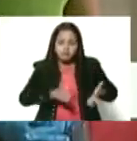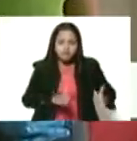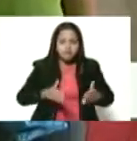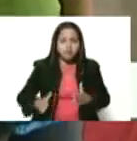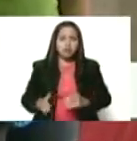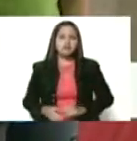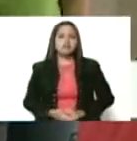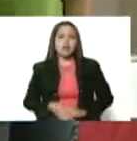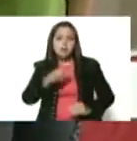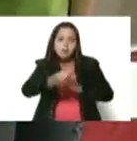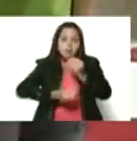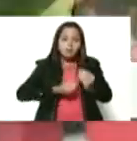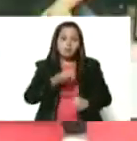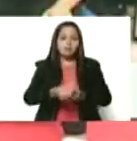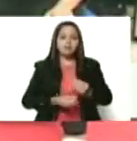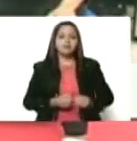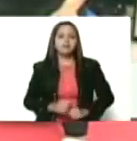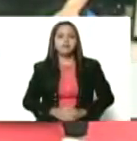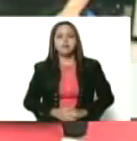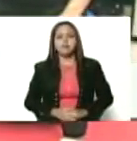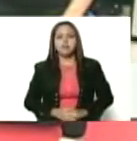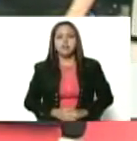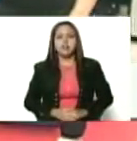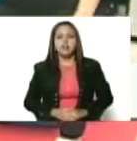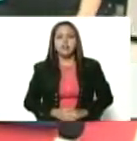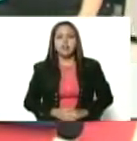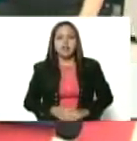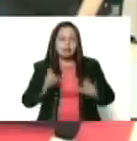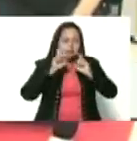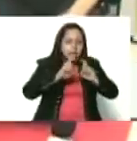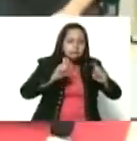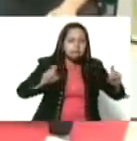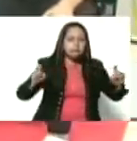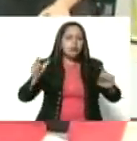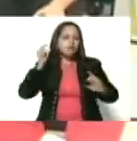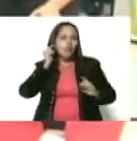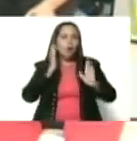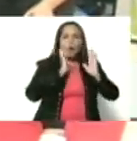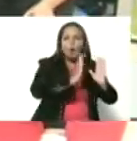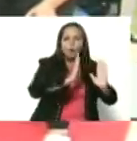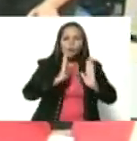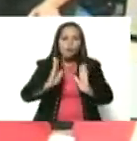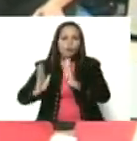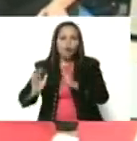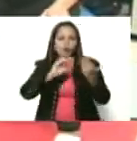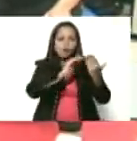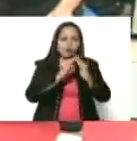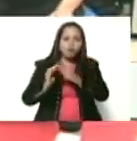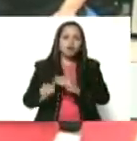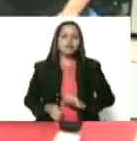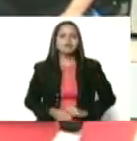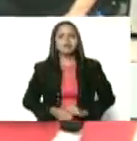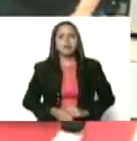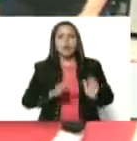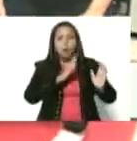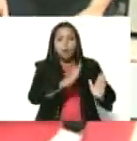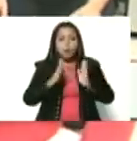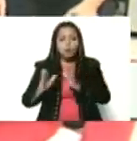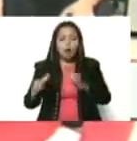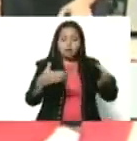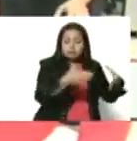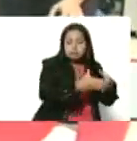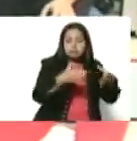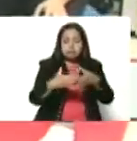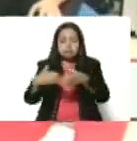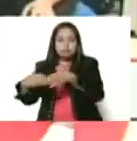vamos a realizar con el empoderamiento de las mujeres organizadas en comunidades, organizadas en brigadas,